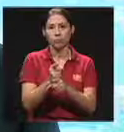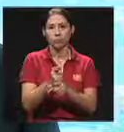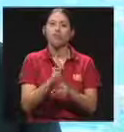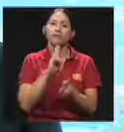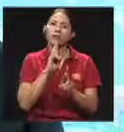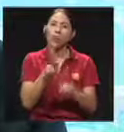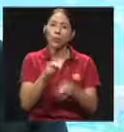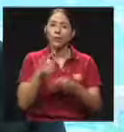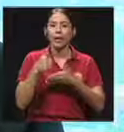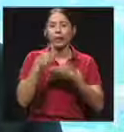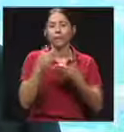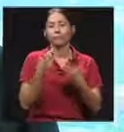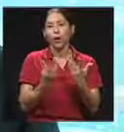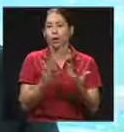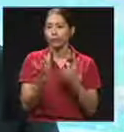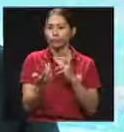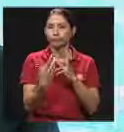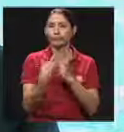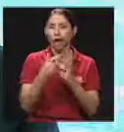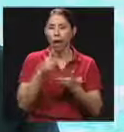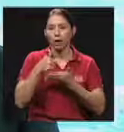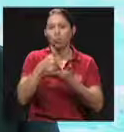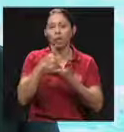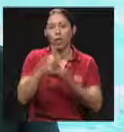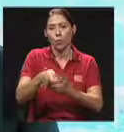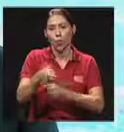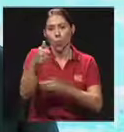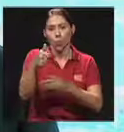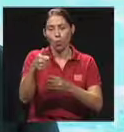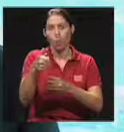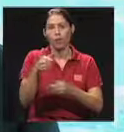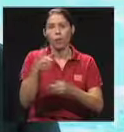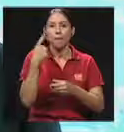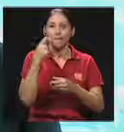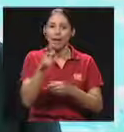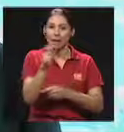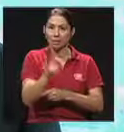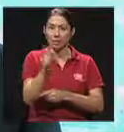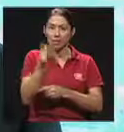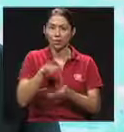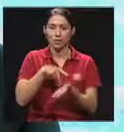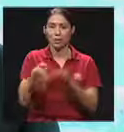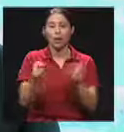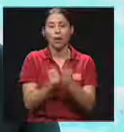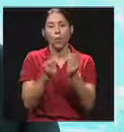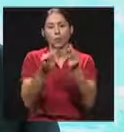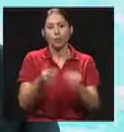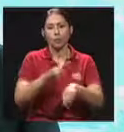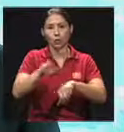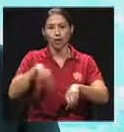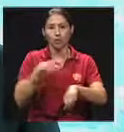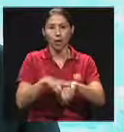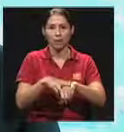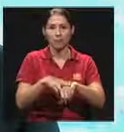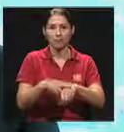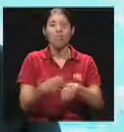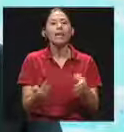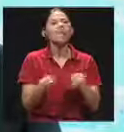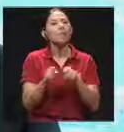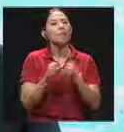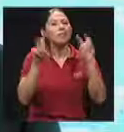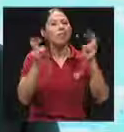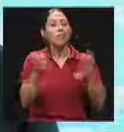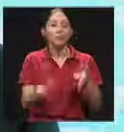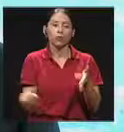ayudar un poco al problema de las pensiones que se pagan con presupuesto nacional y más aún en el tema de regresar a lo que es